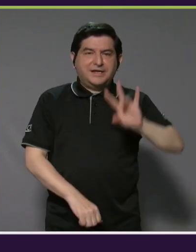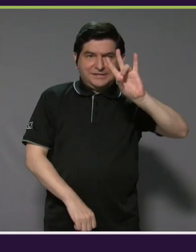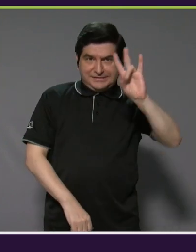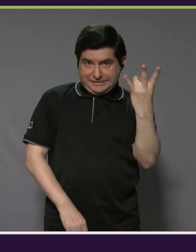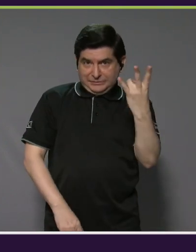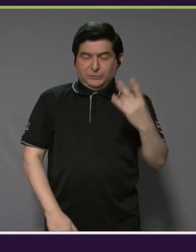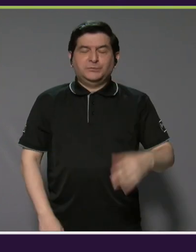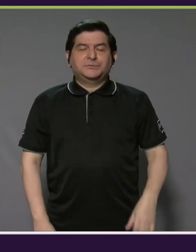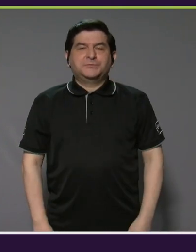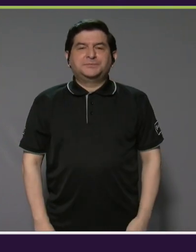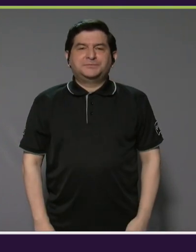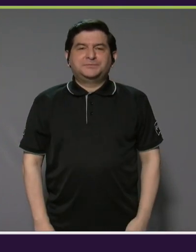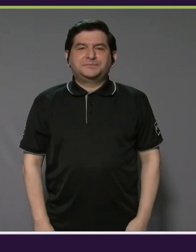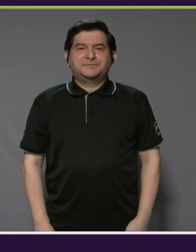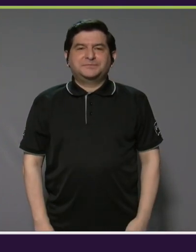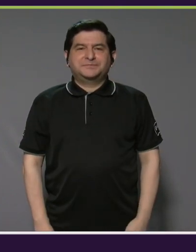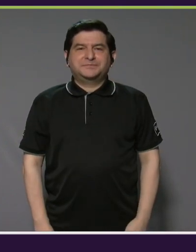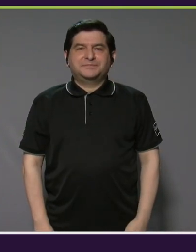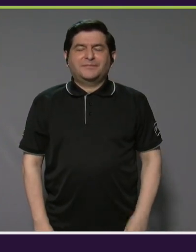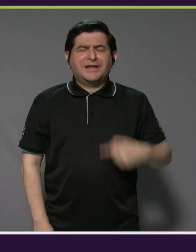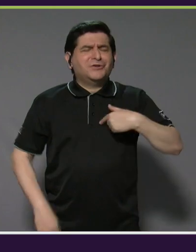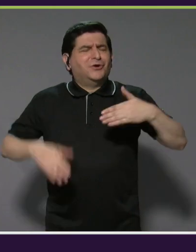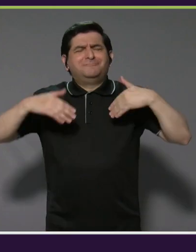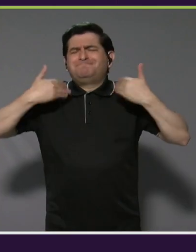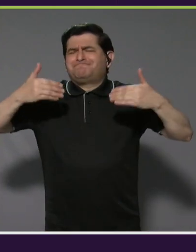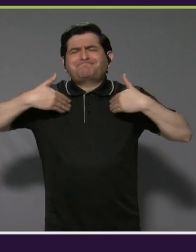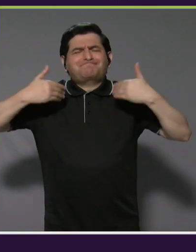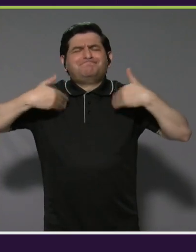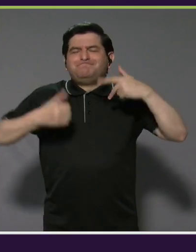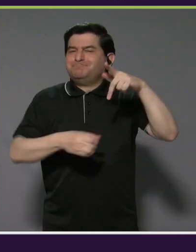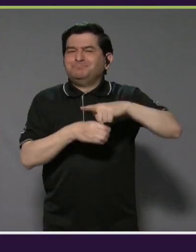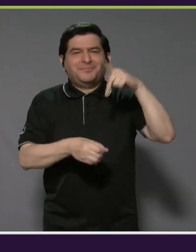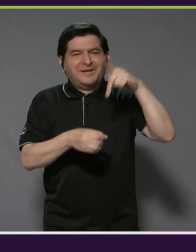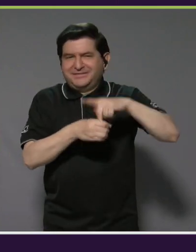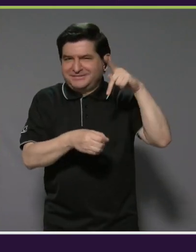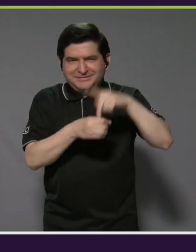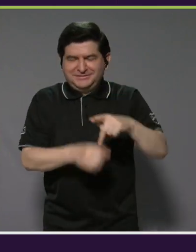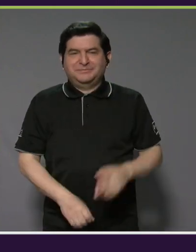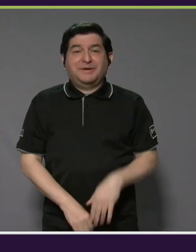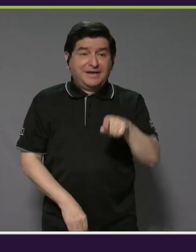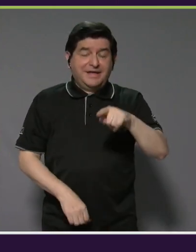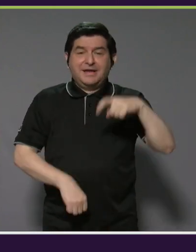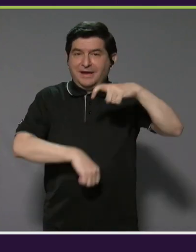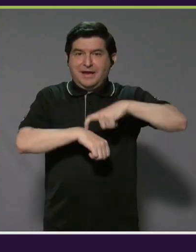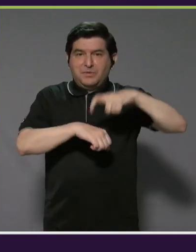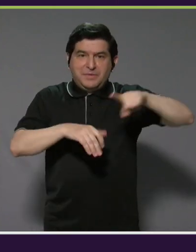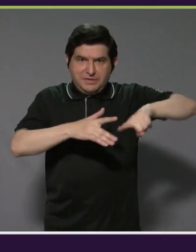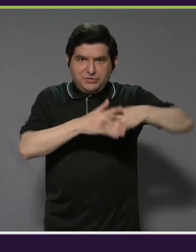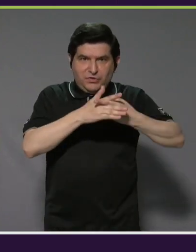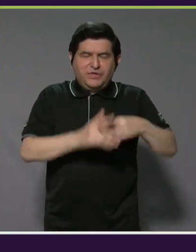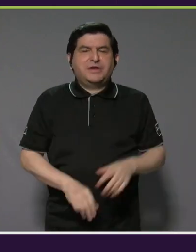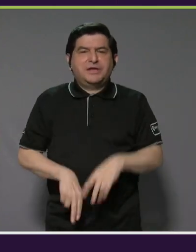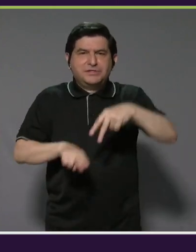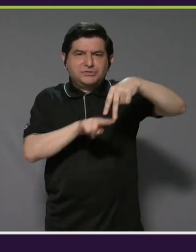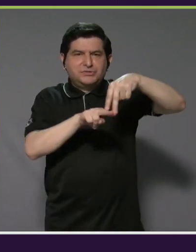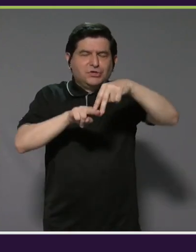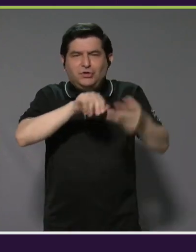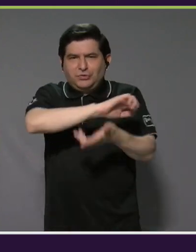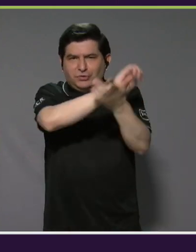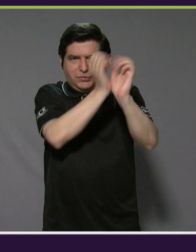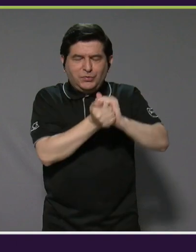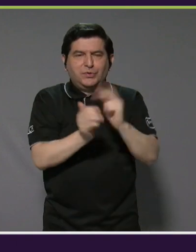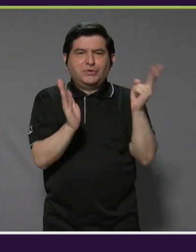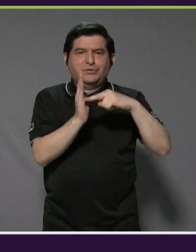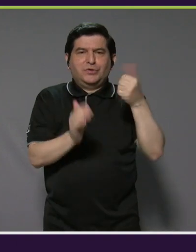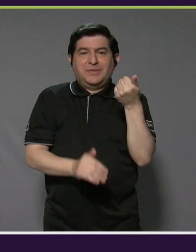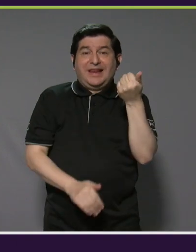y estoy muy contento de haber participado en este momento del inicio del surf adaptado en